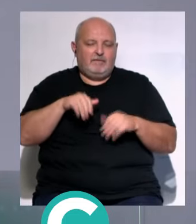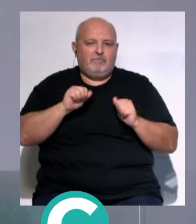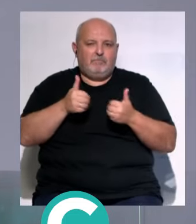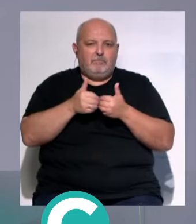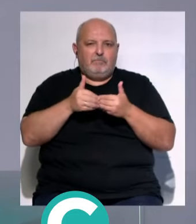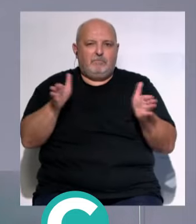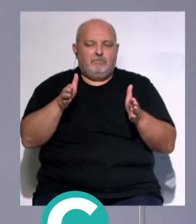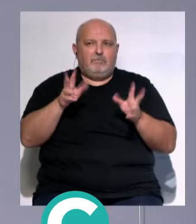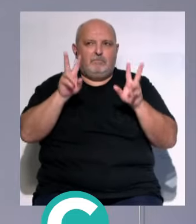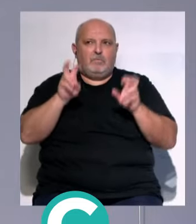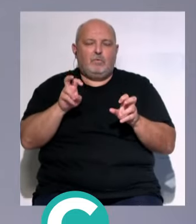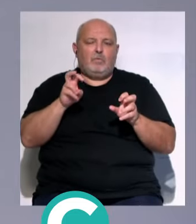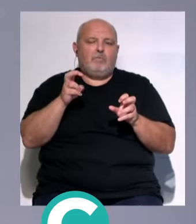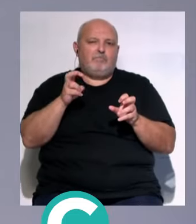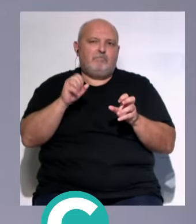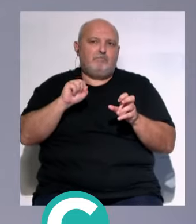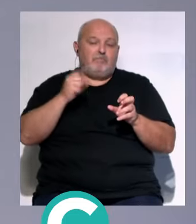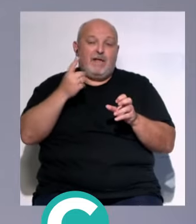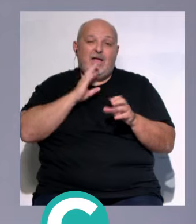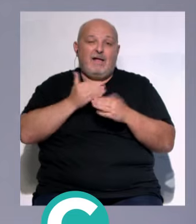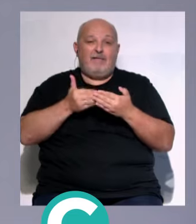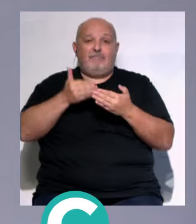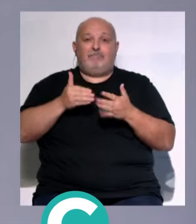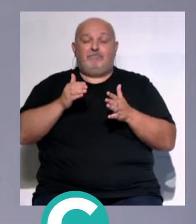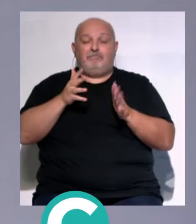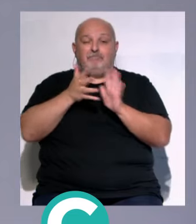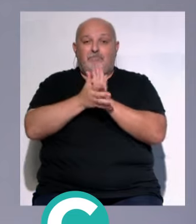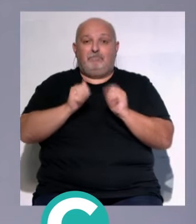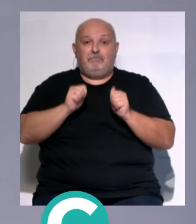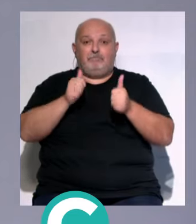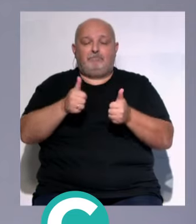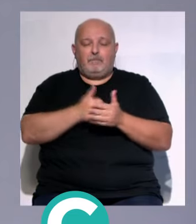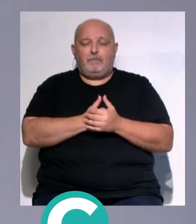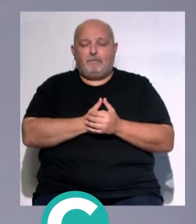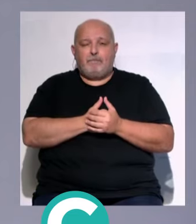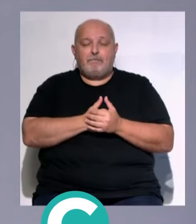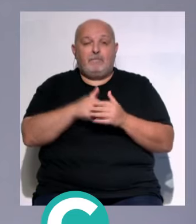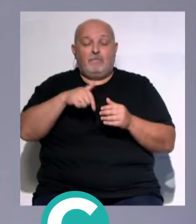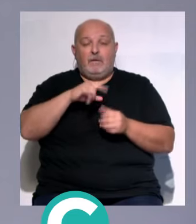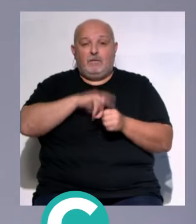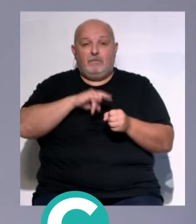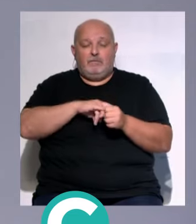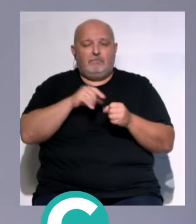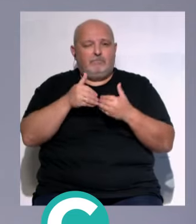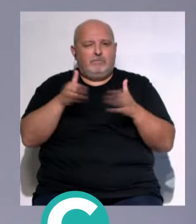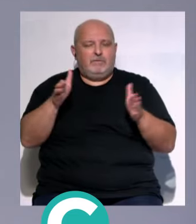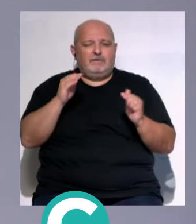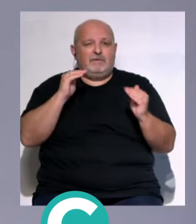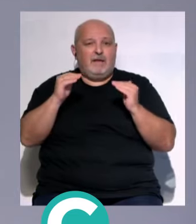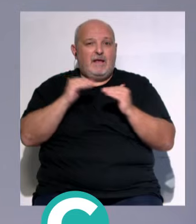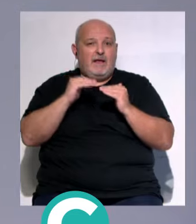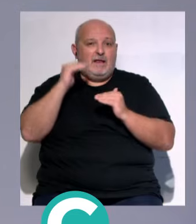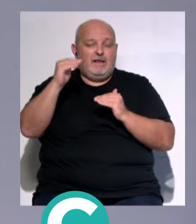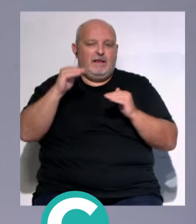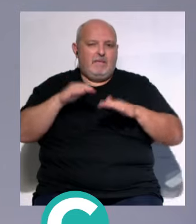iniciamos con uno de los asuntos... ...que les adelantábamos en titulares. Y es que estamos de estreno este lunes. Se ha iniciado la temporada